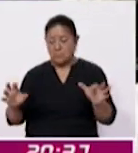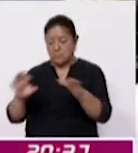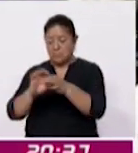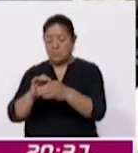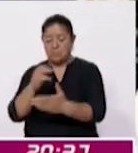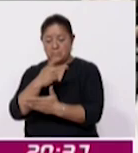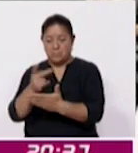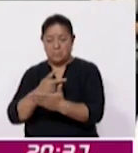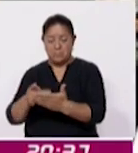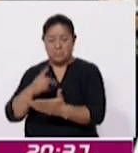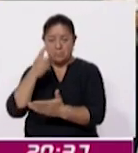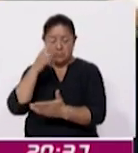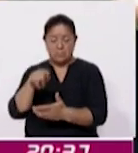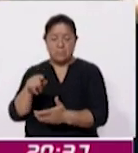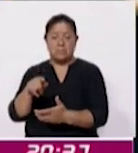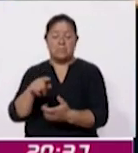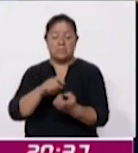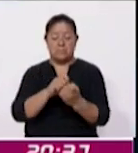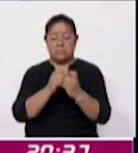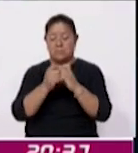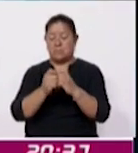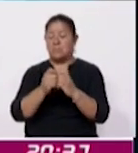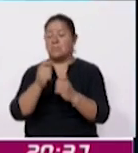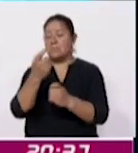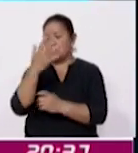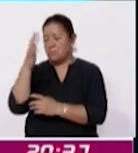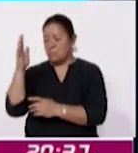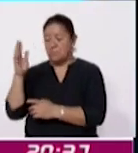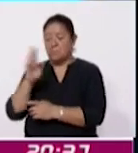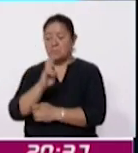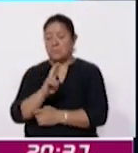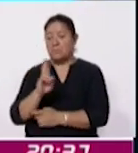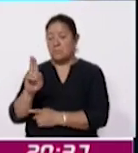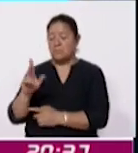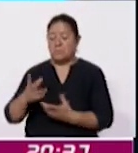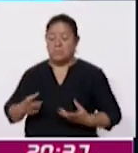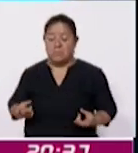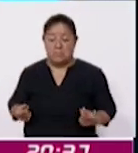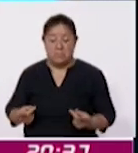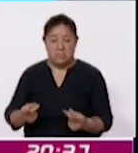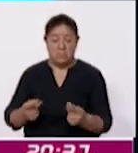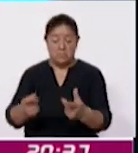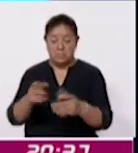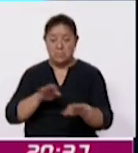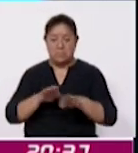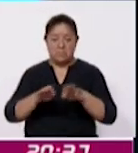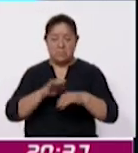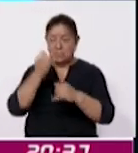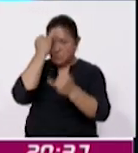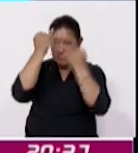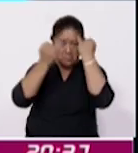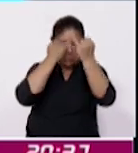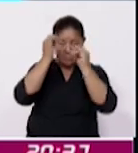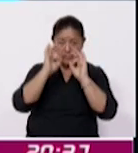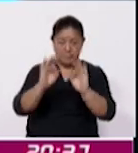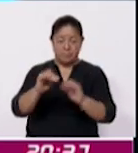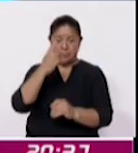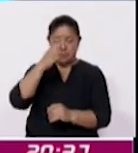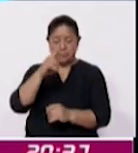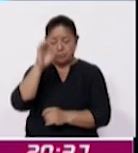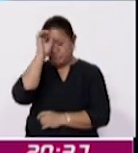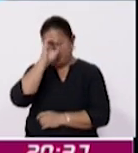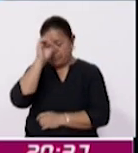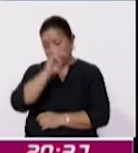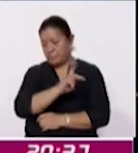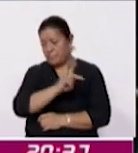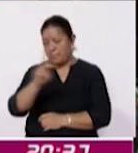aceleración para la transición climática del Reino Unido trabaja en la planación estratégica con el fin de orientar